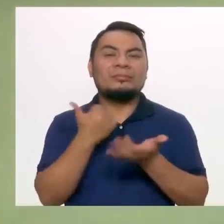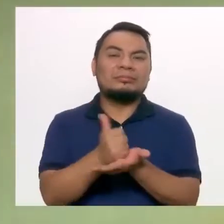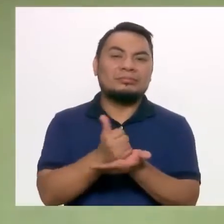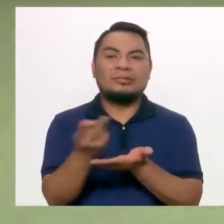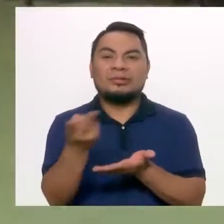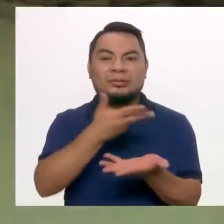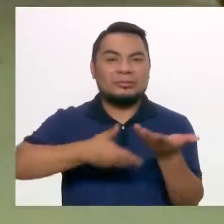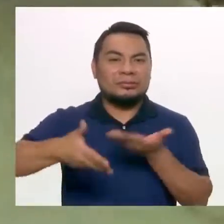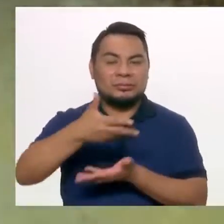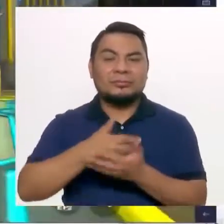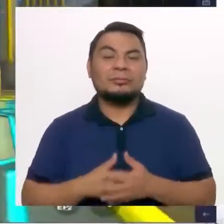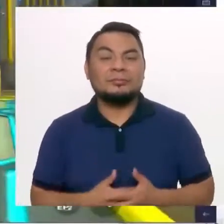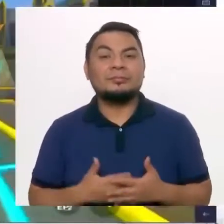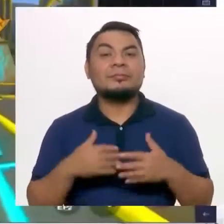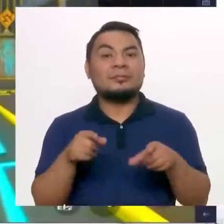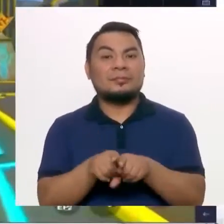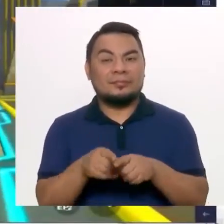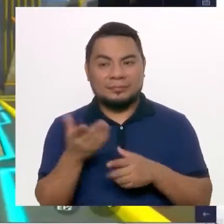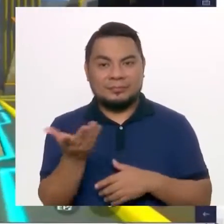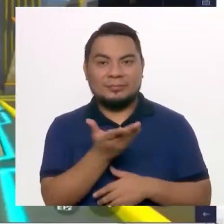espacios de entretenimiento y discapacidad.